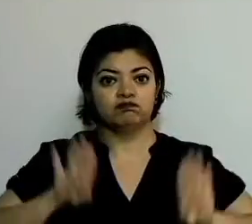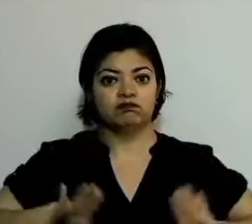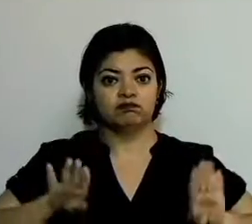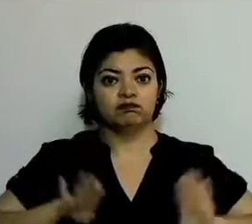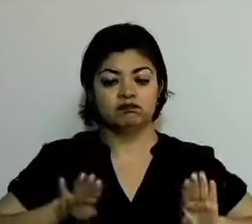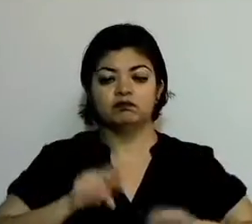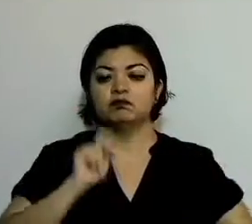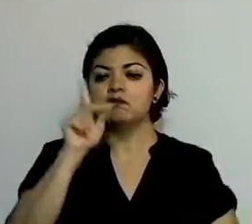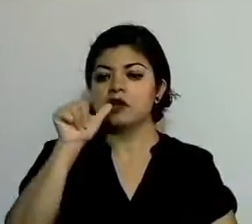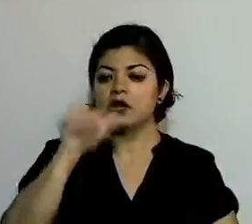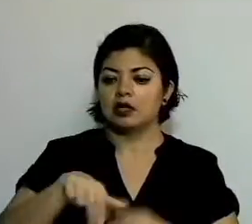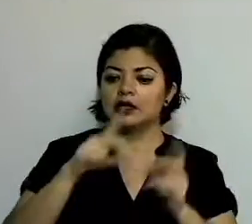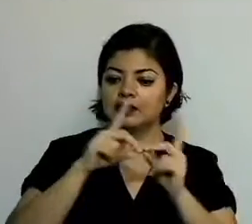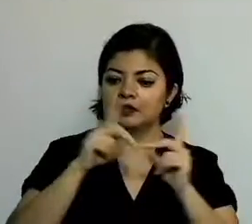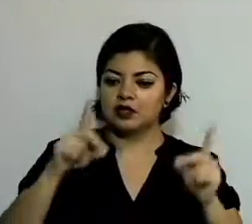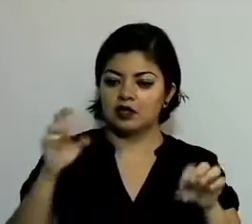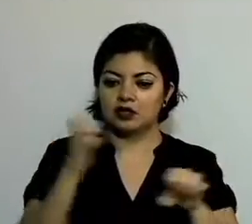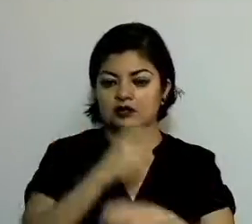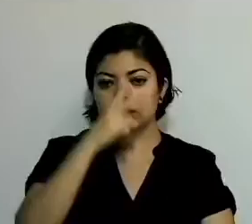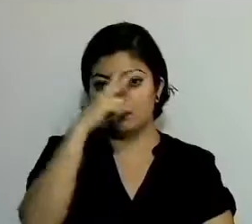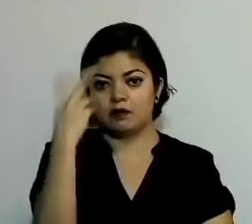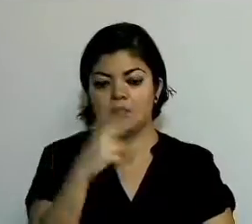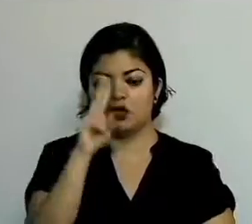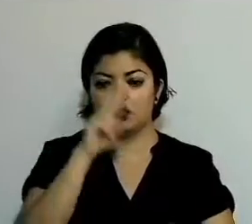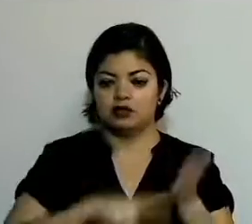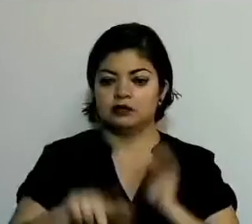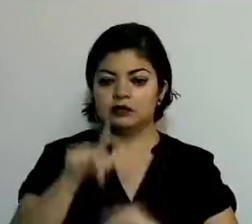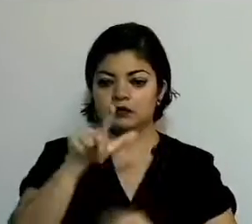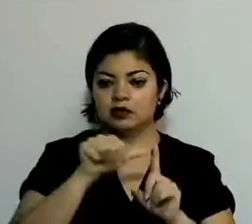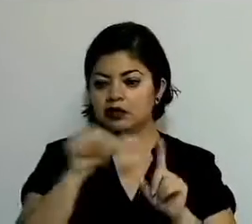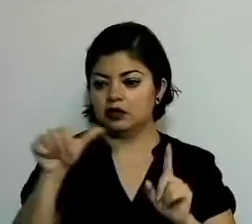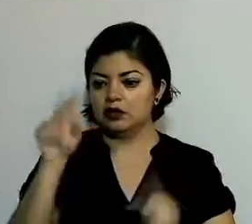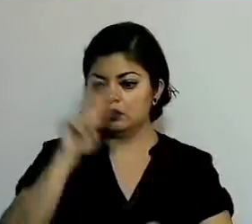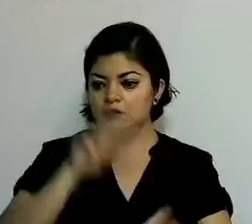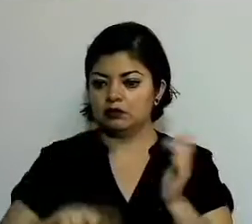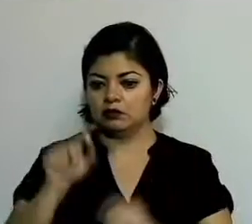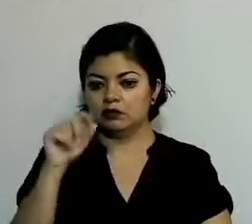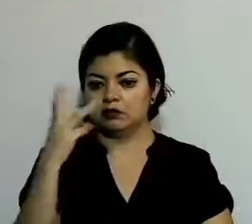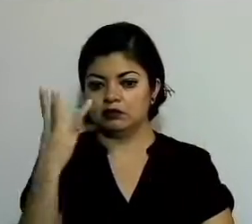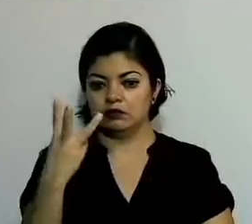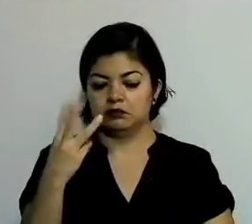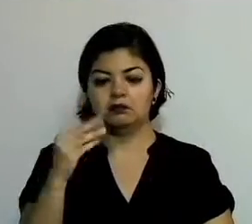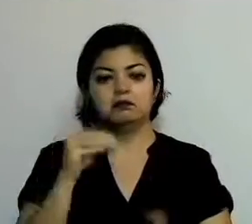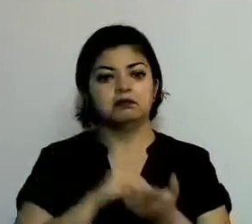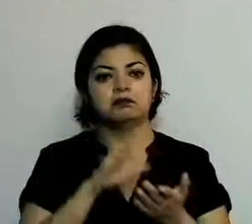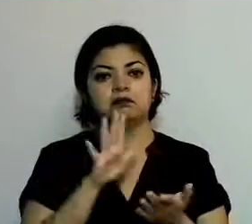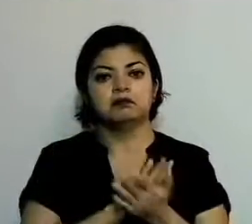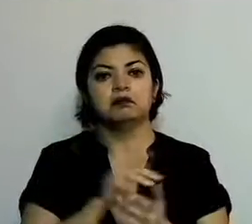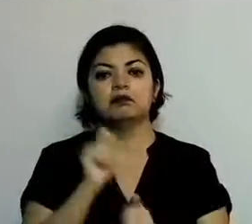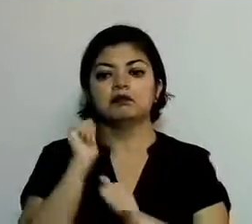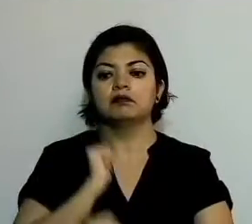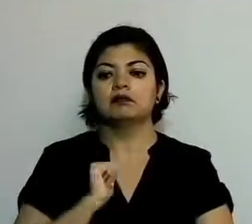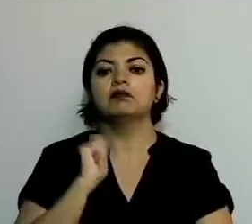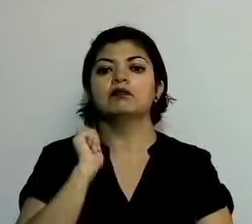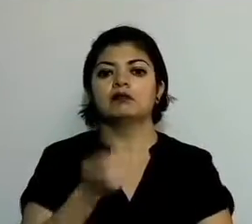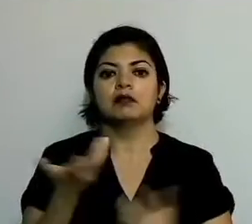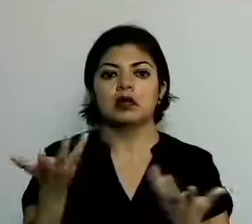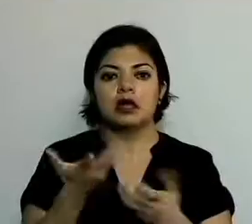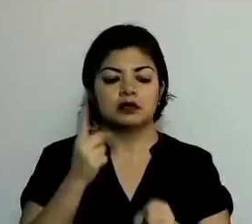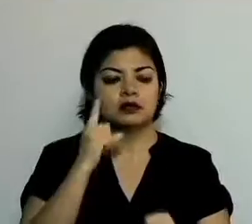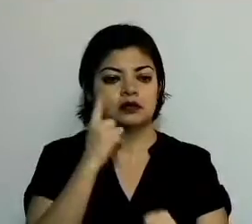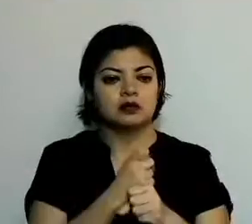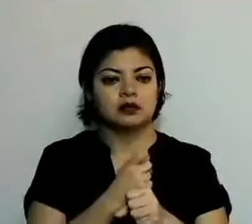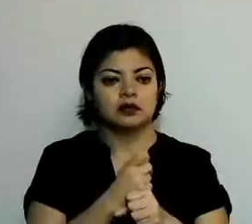Plan de Desarrollo del Estado de México 2017-2023, que establece como una de las áreas prioritarias